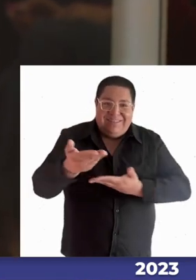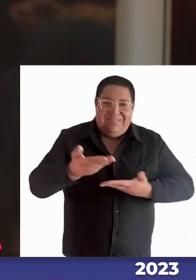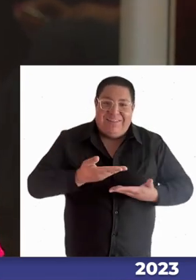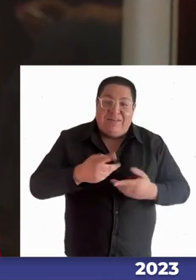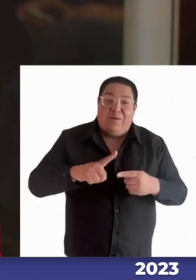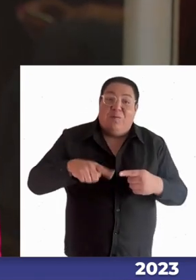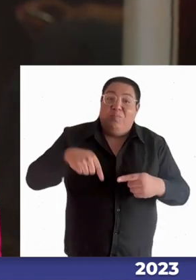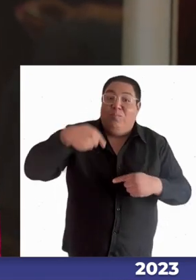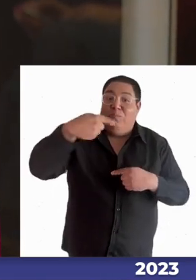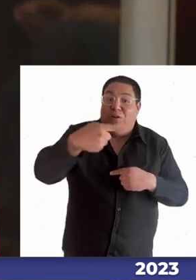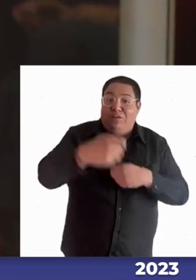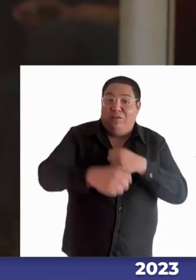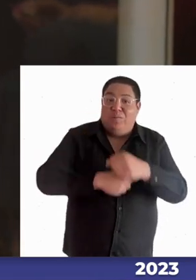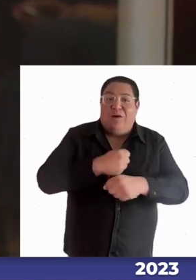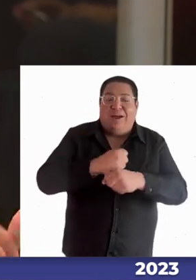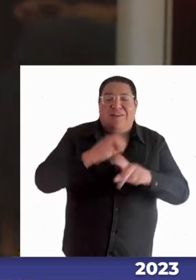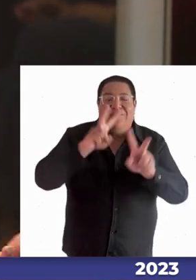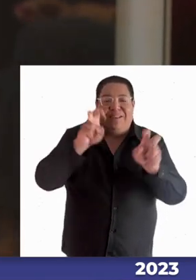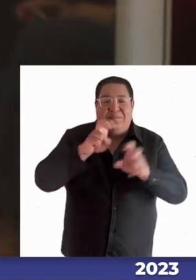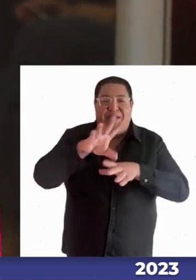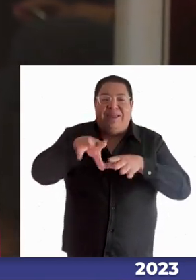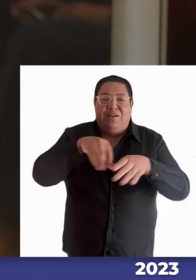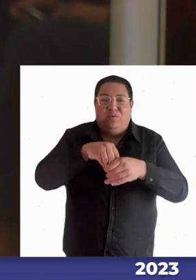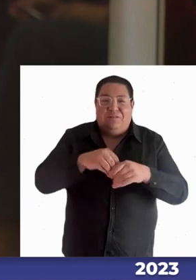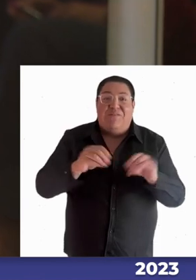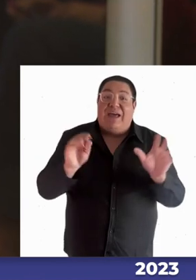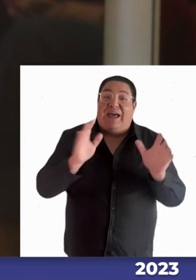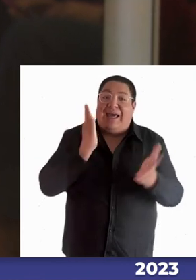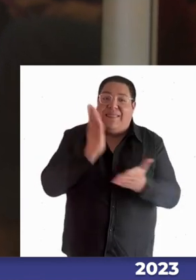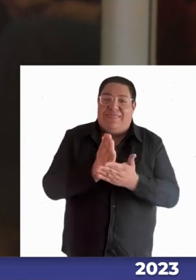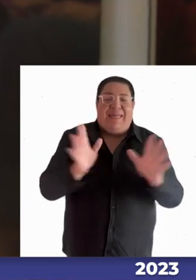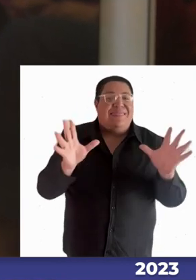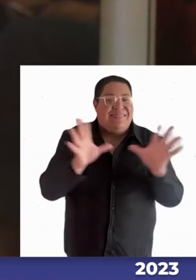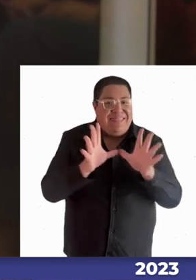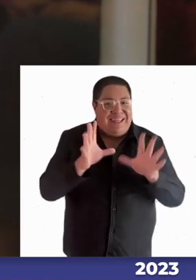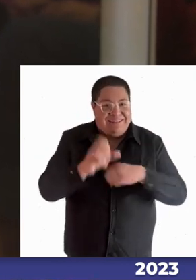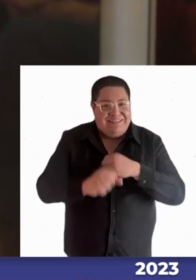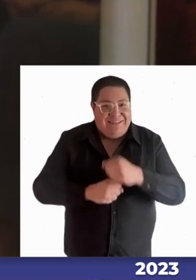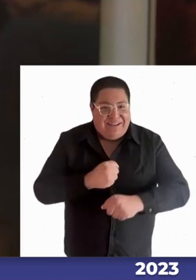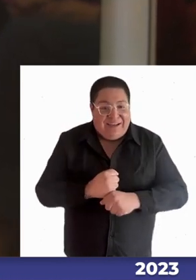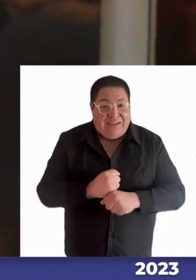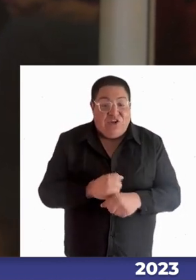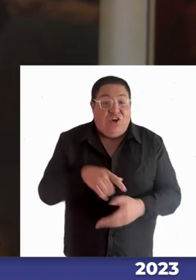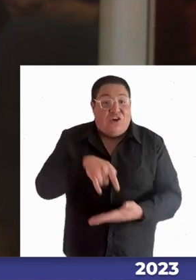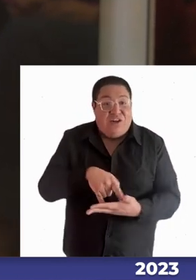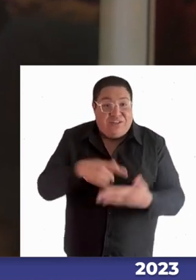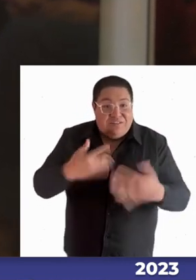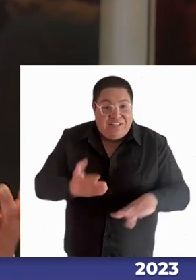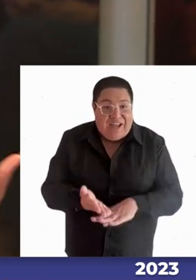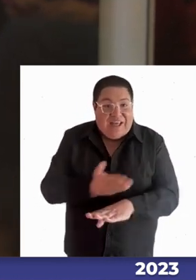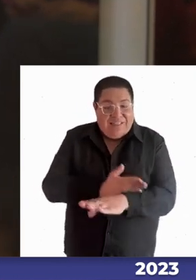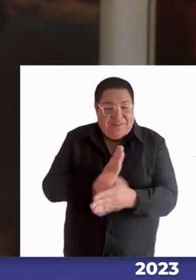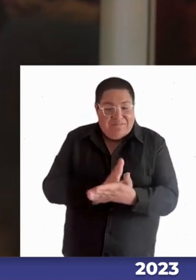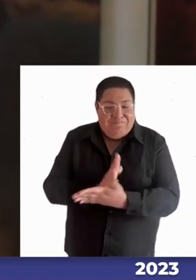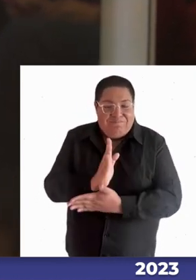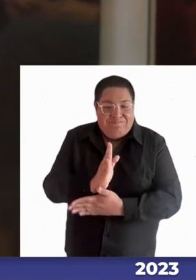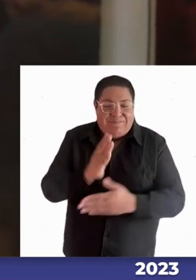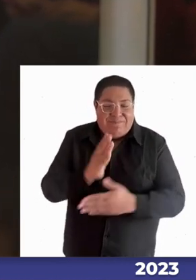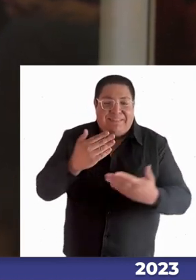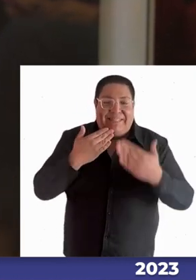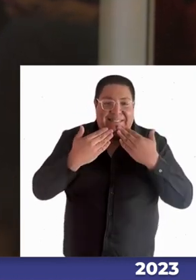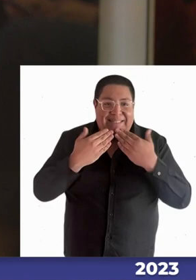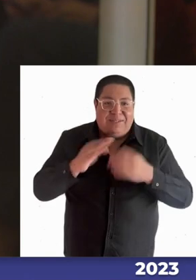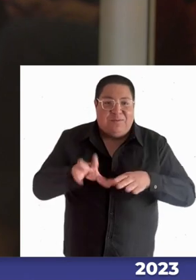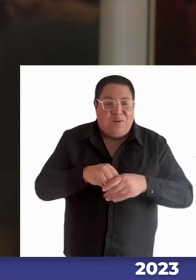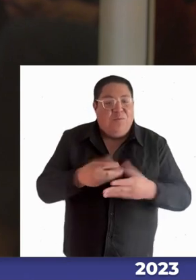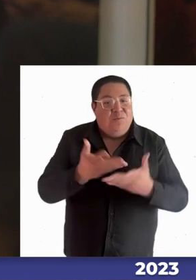diálogo de inclusión donde vamos a estar conmemorando 10 años desde donde el congreso ha comenzado a hablar desde inclusión así que muchas gracias a todas